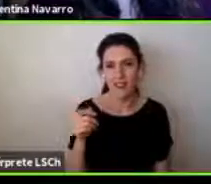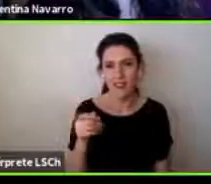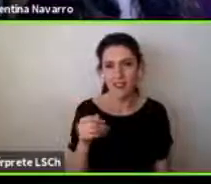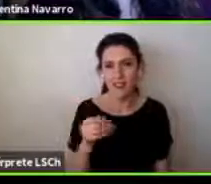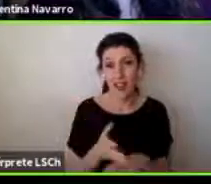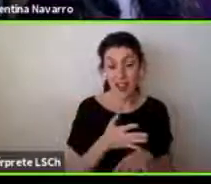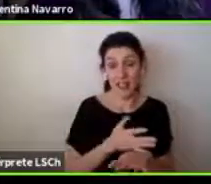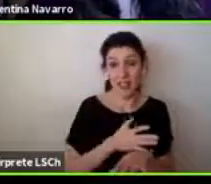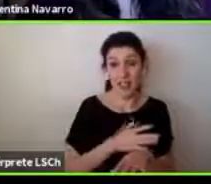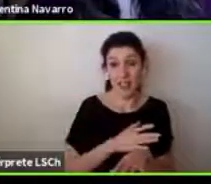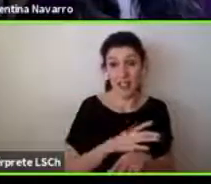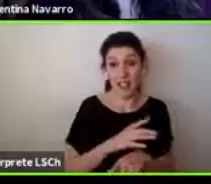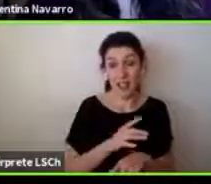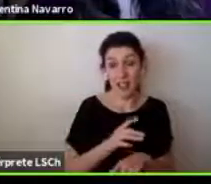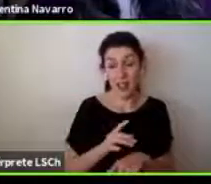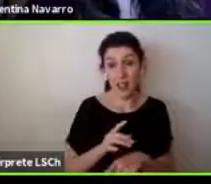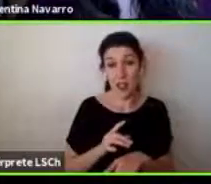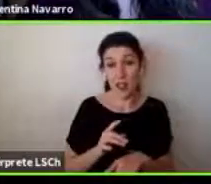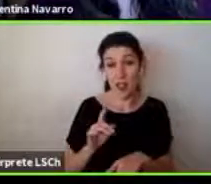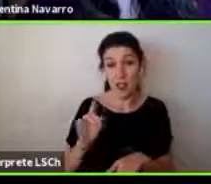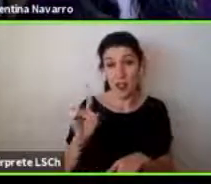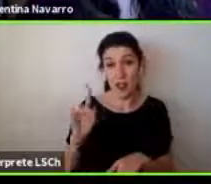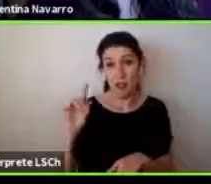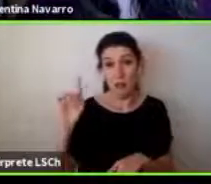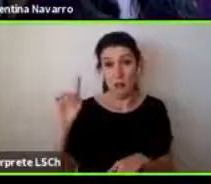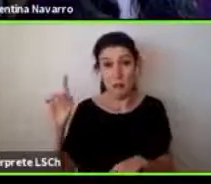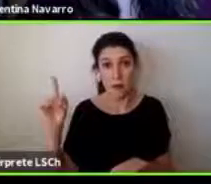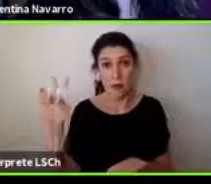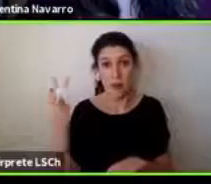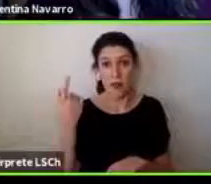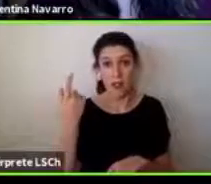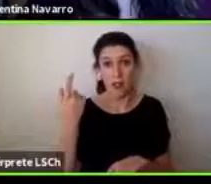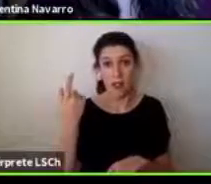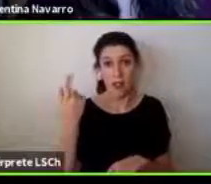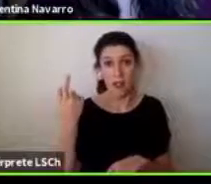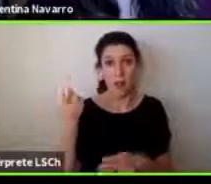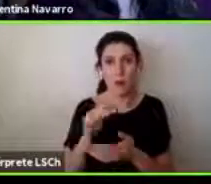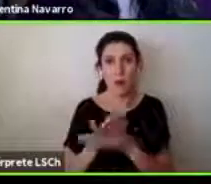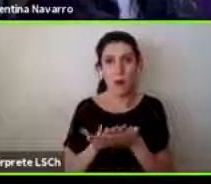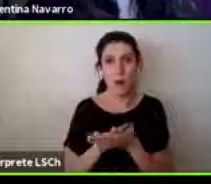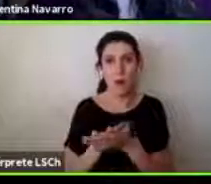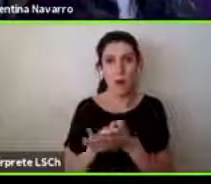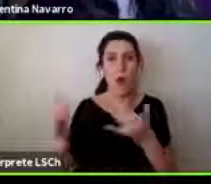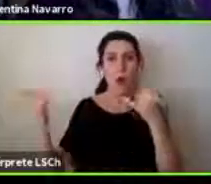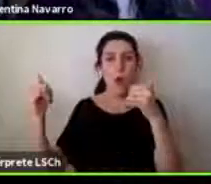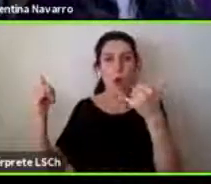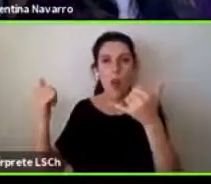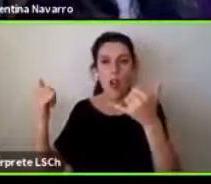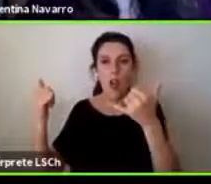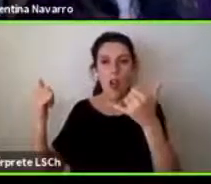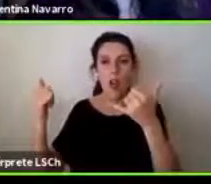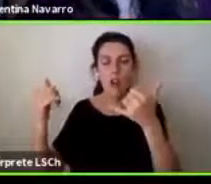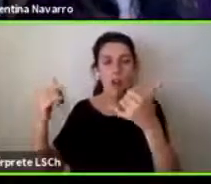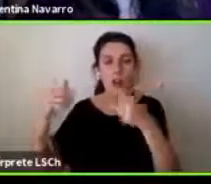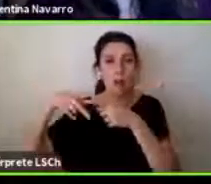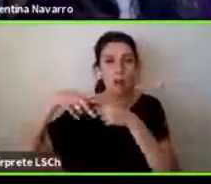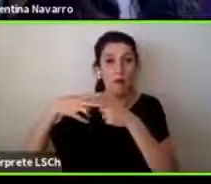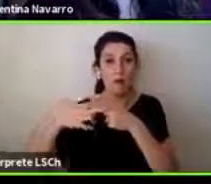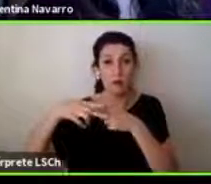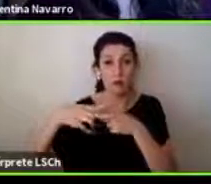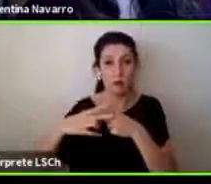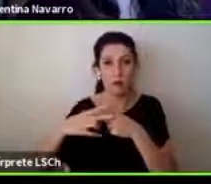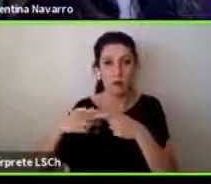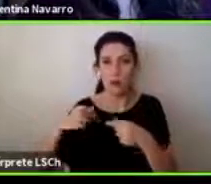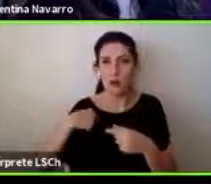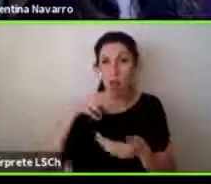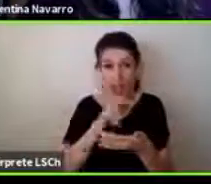ejercicio que te hablaba como con el paper que hablaba como de juegos y funciones y de culturidad yo no suelo leer mucho y mucho menos papers entonces